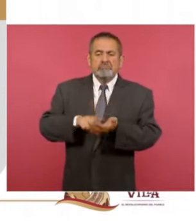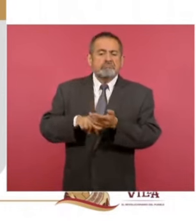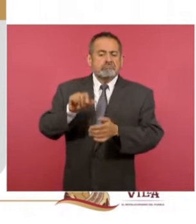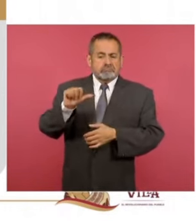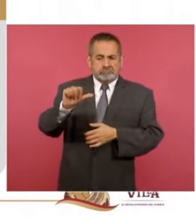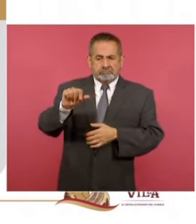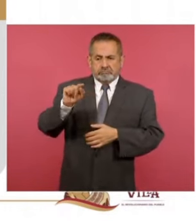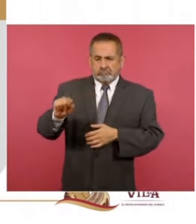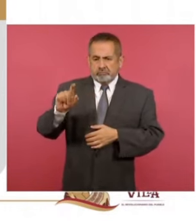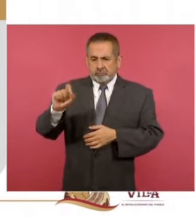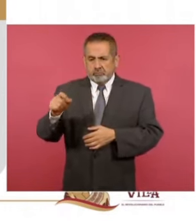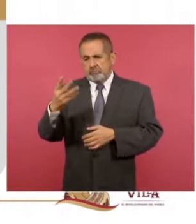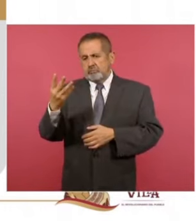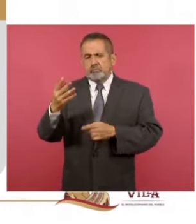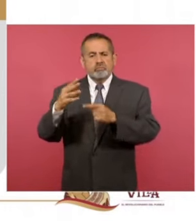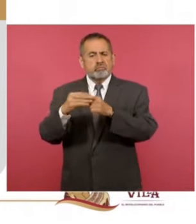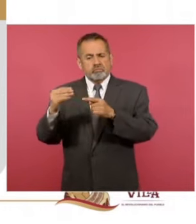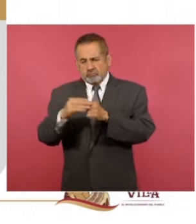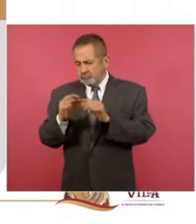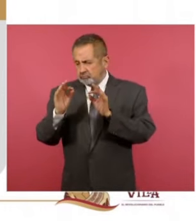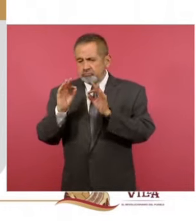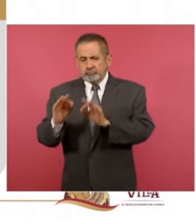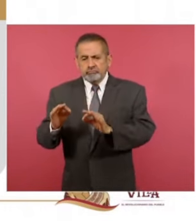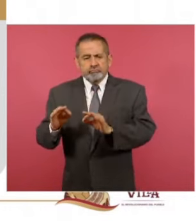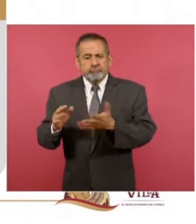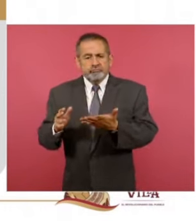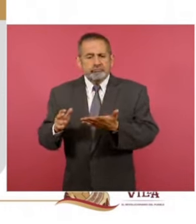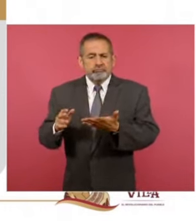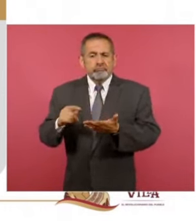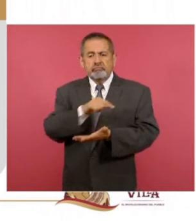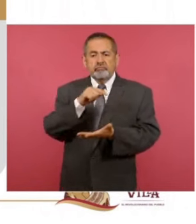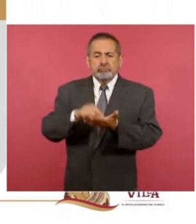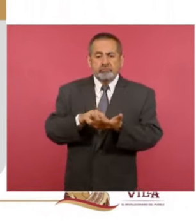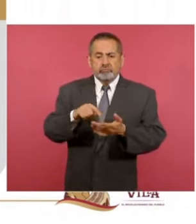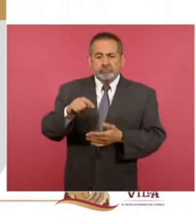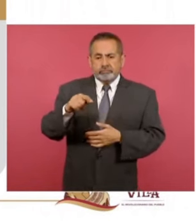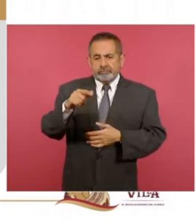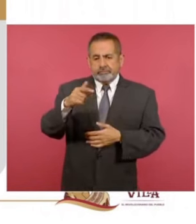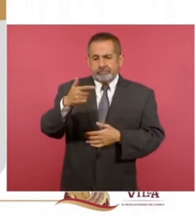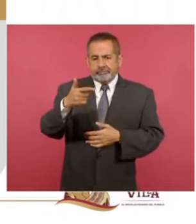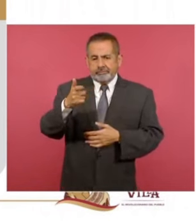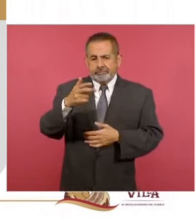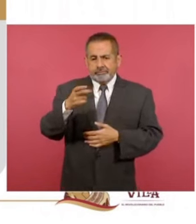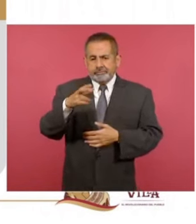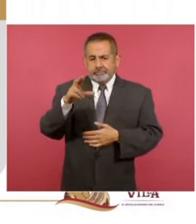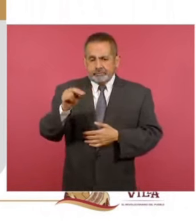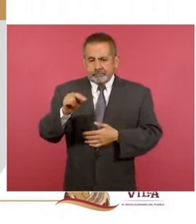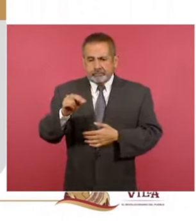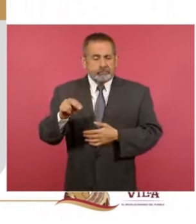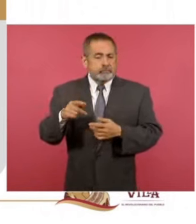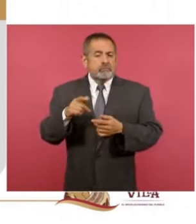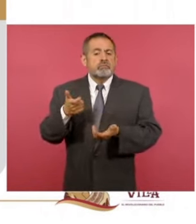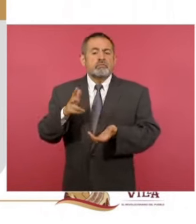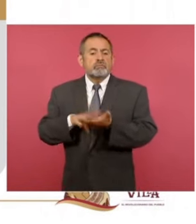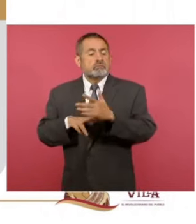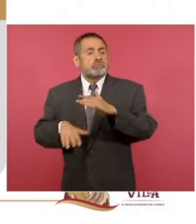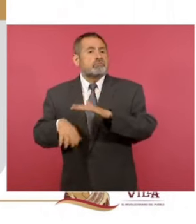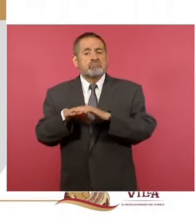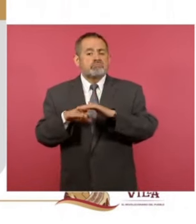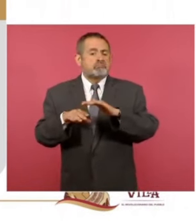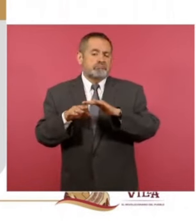pesos con 24 centavos en Eduardo Neri Guerrero y el precio máximo en la zona de 16 pesos